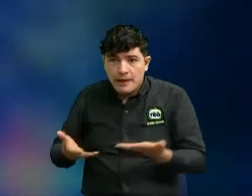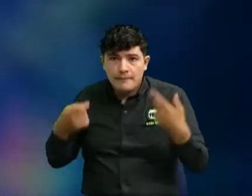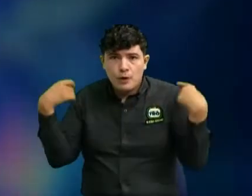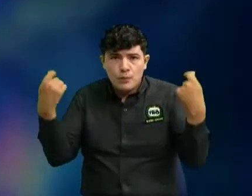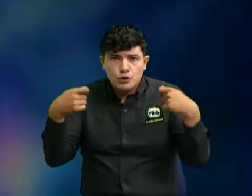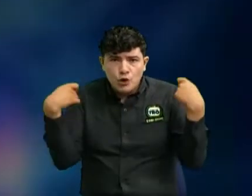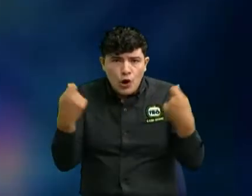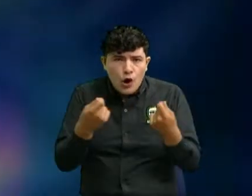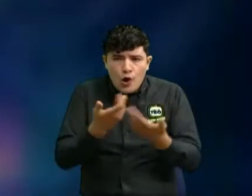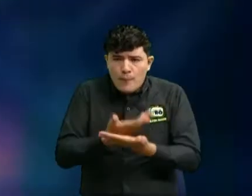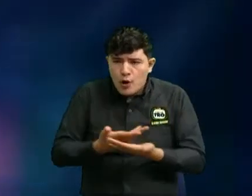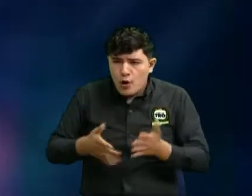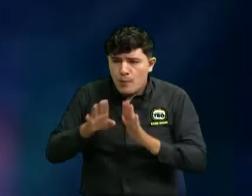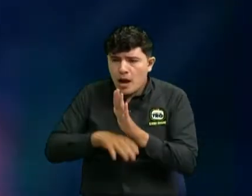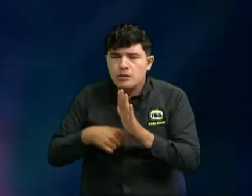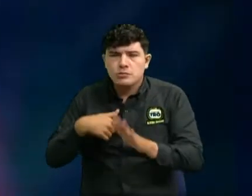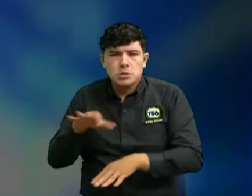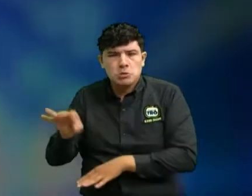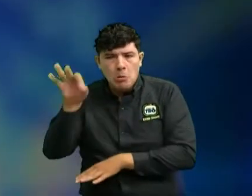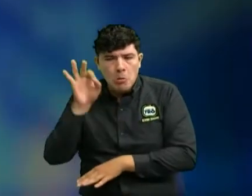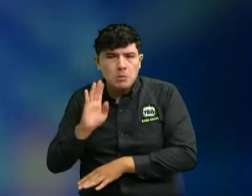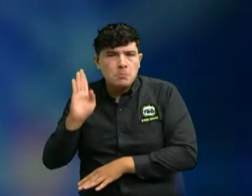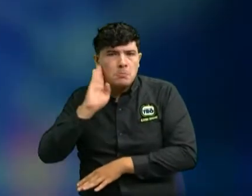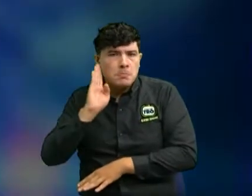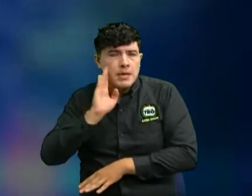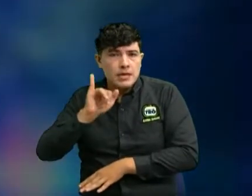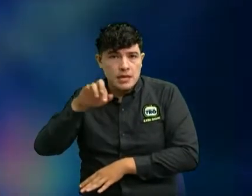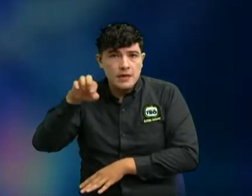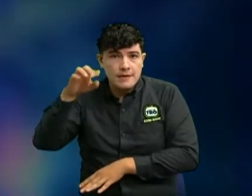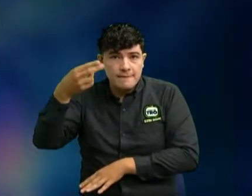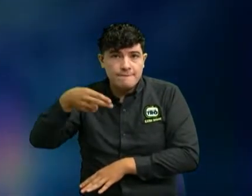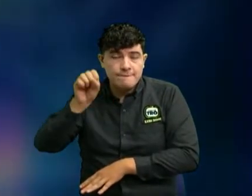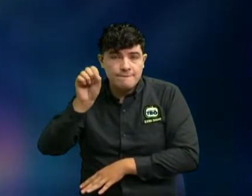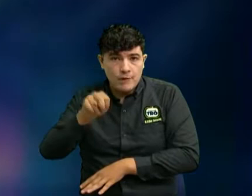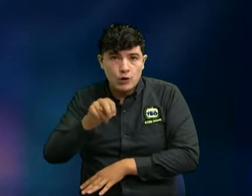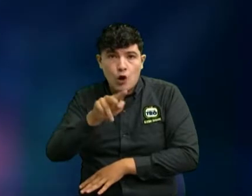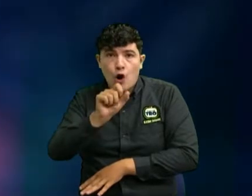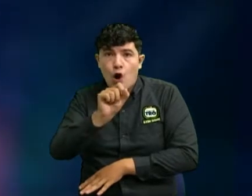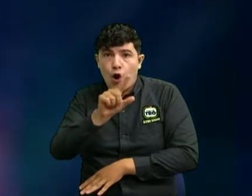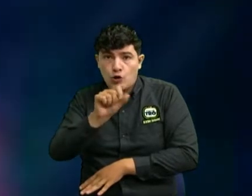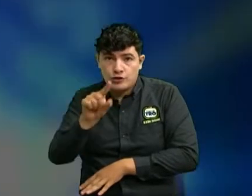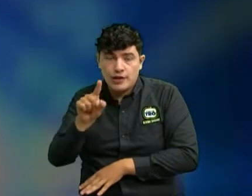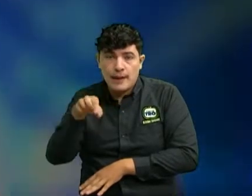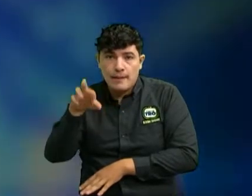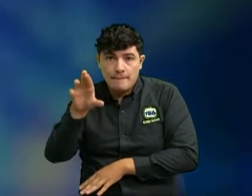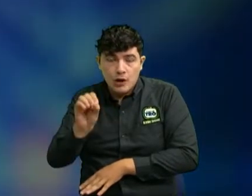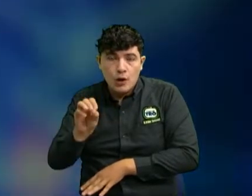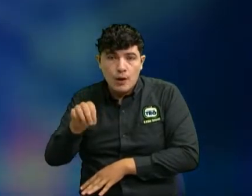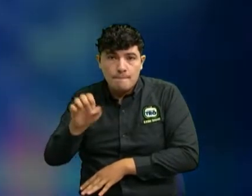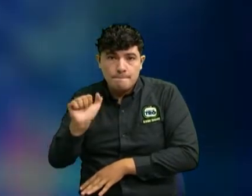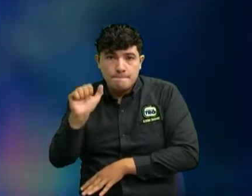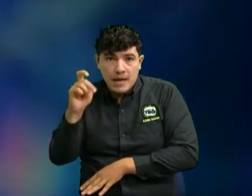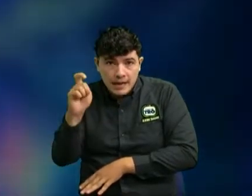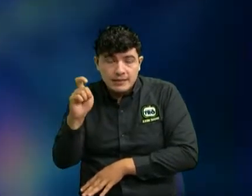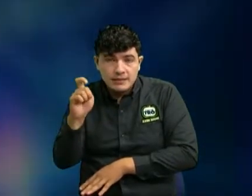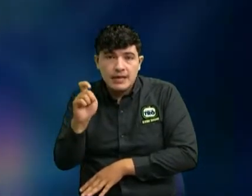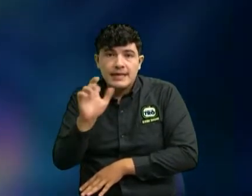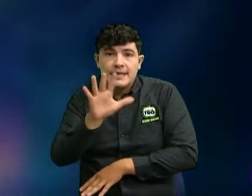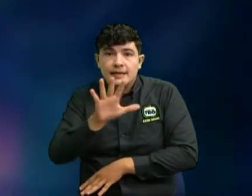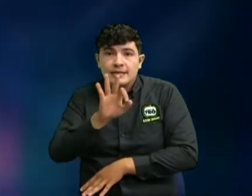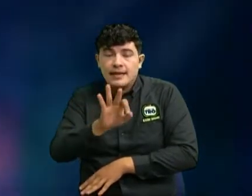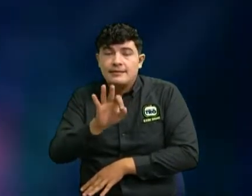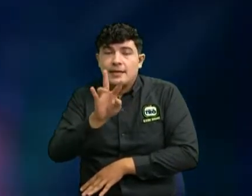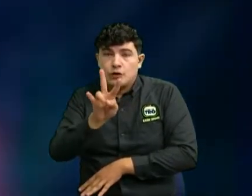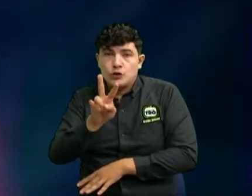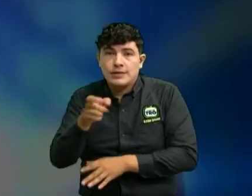productos yo escojo el producto iphone 11 pro max de 512 gigas nuevo sellado en caja con supuestamente un año de